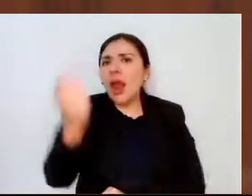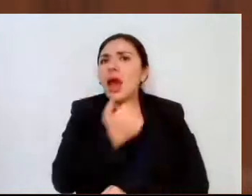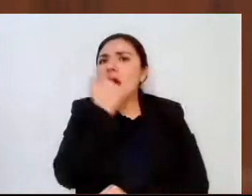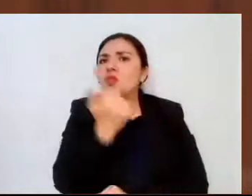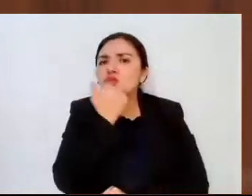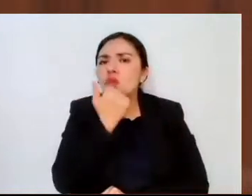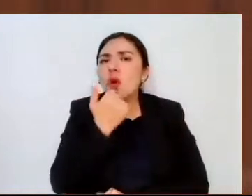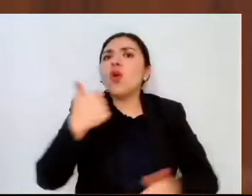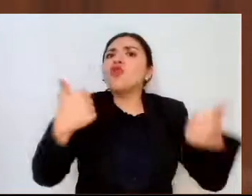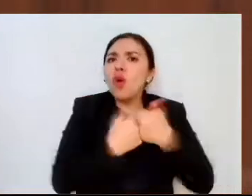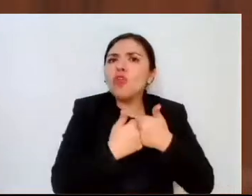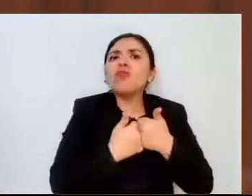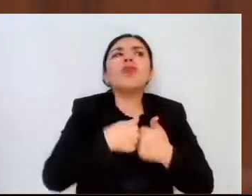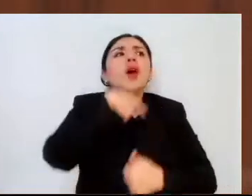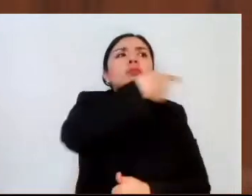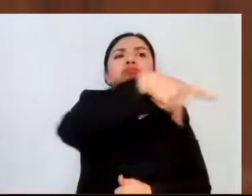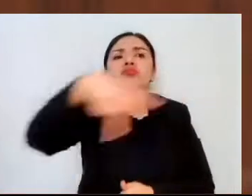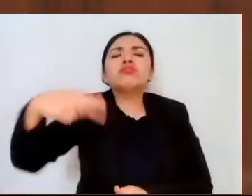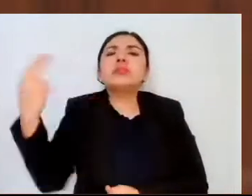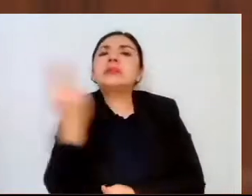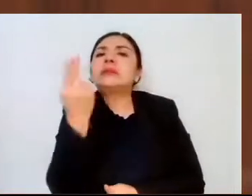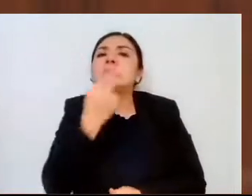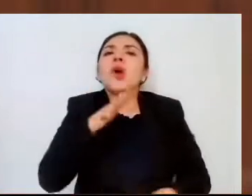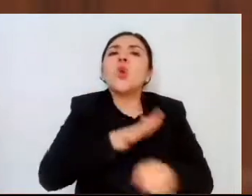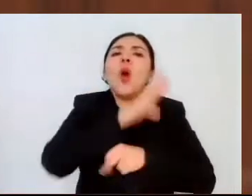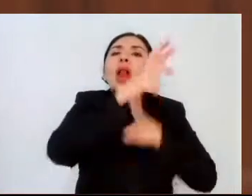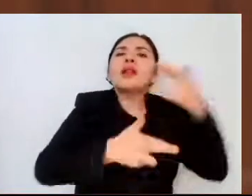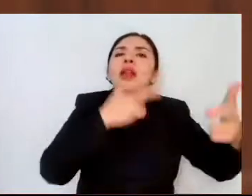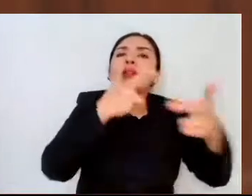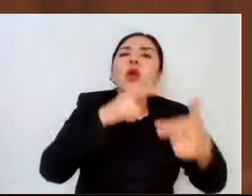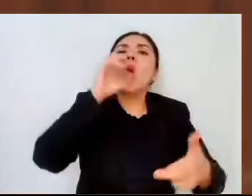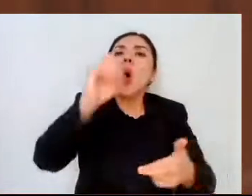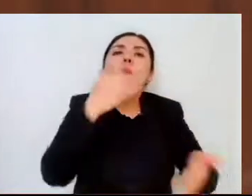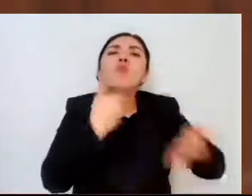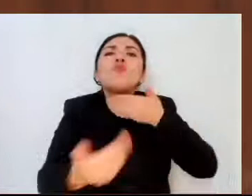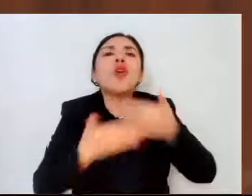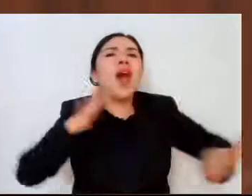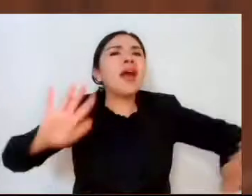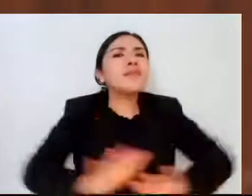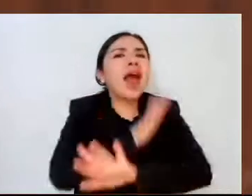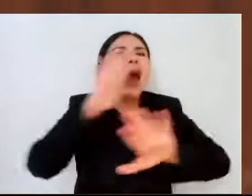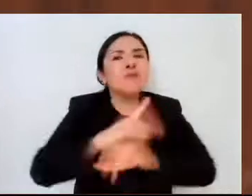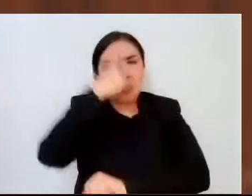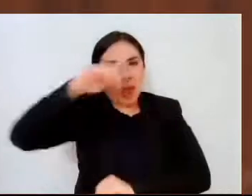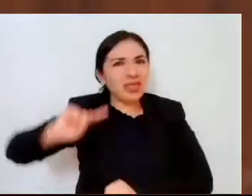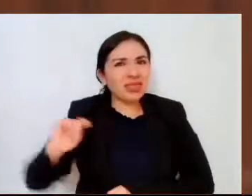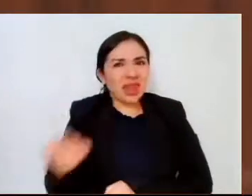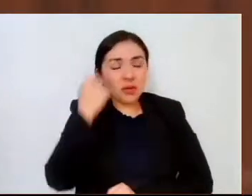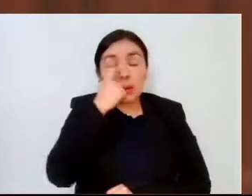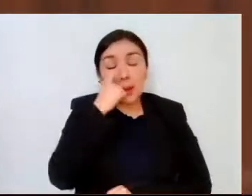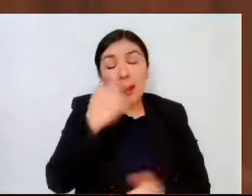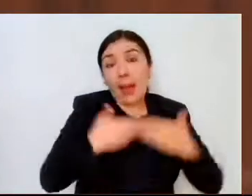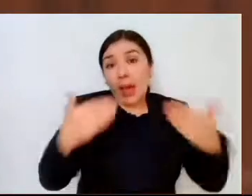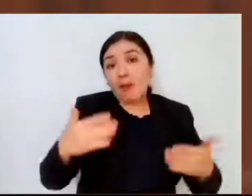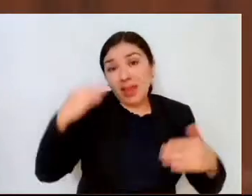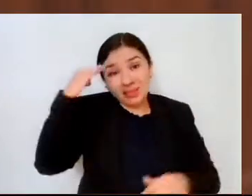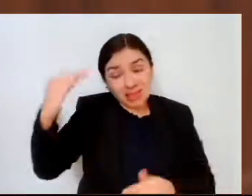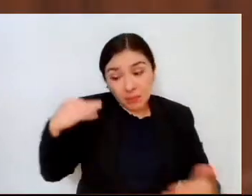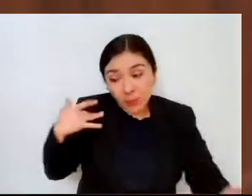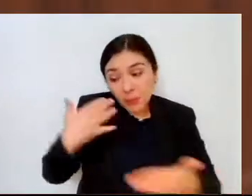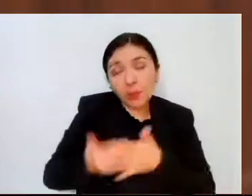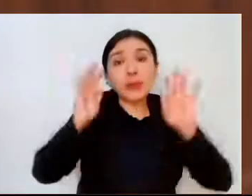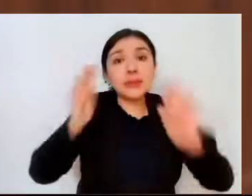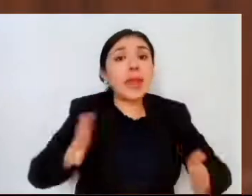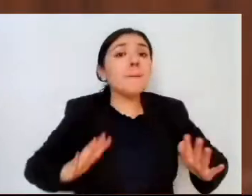necesidades regionales y tendencias tecnológicas de la industria. En este periodo participan 33